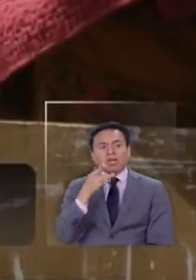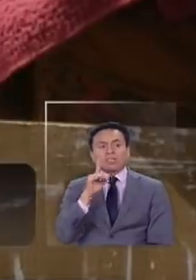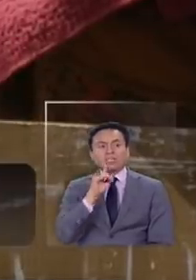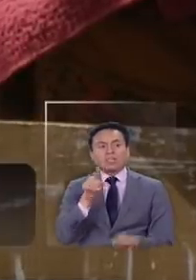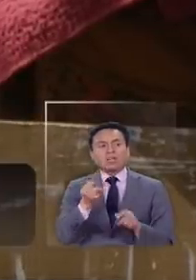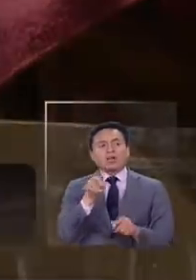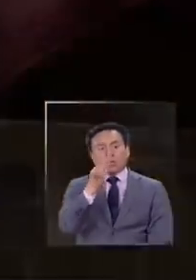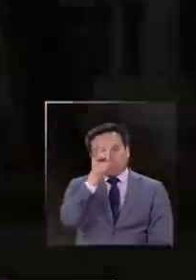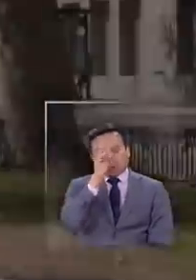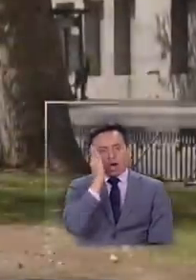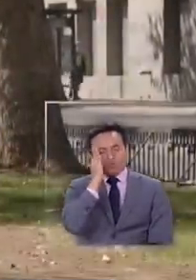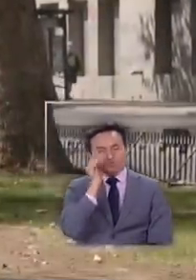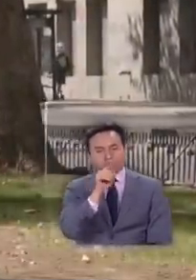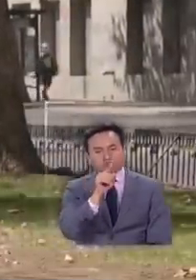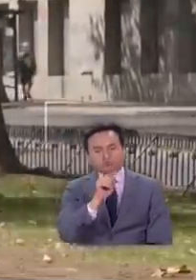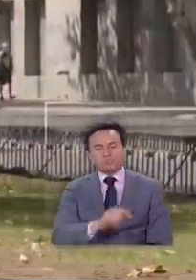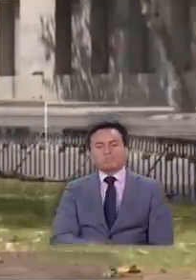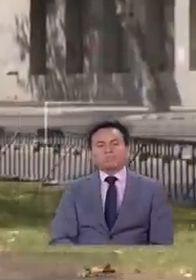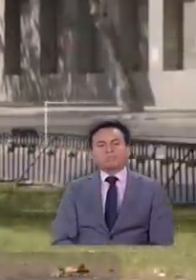duermen unos peruanos